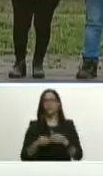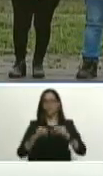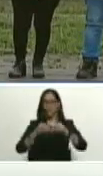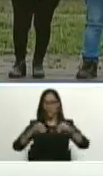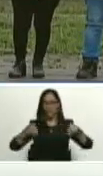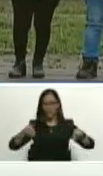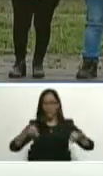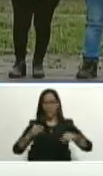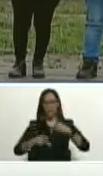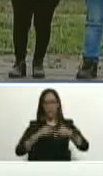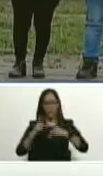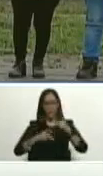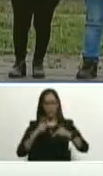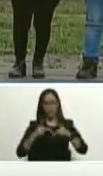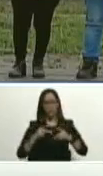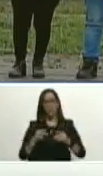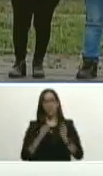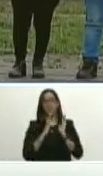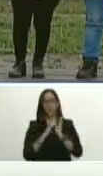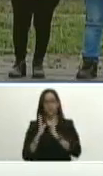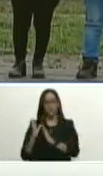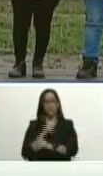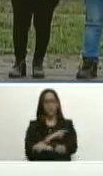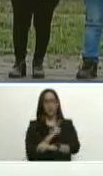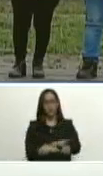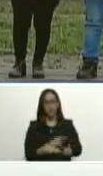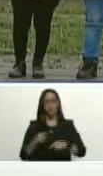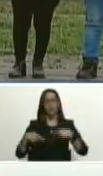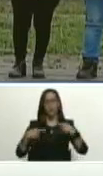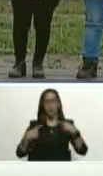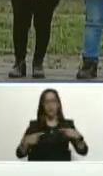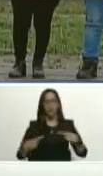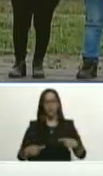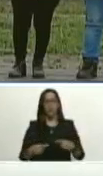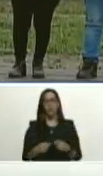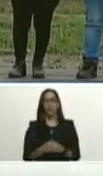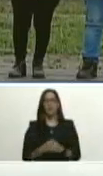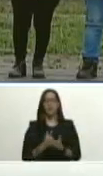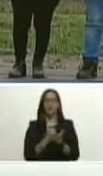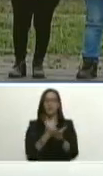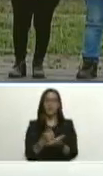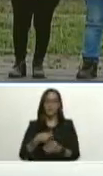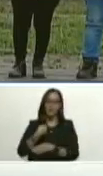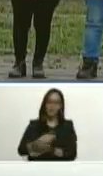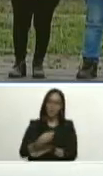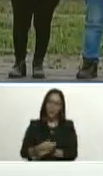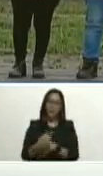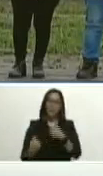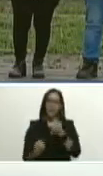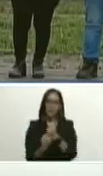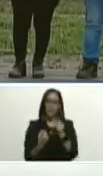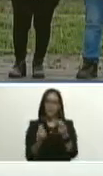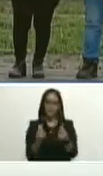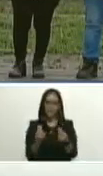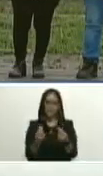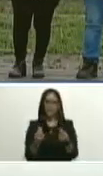organización del poder popular garantizar el financiamiento el apoyo financiero